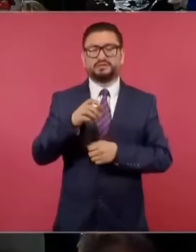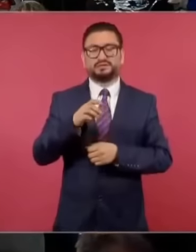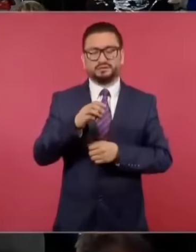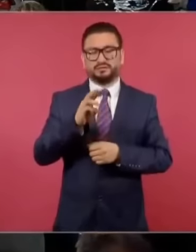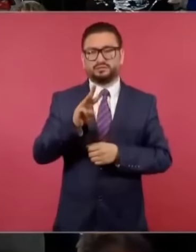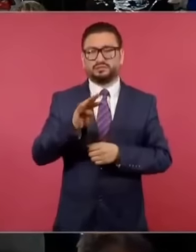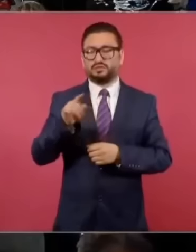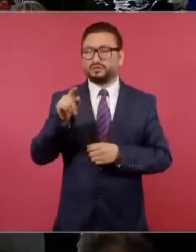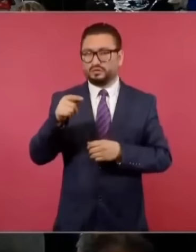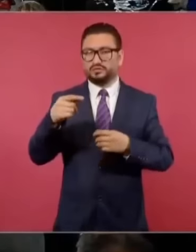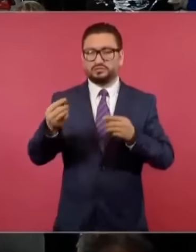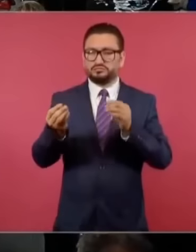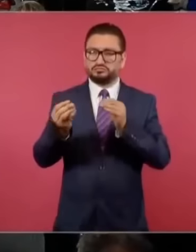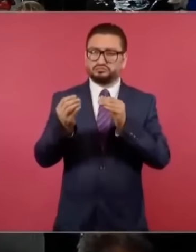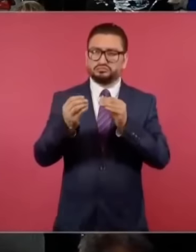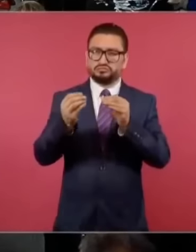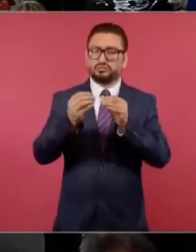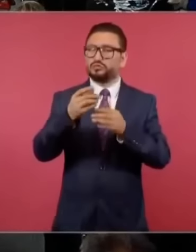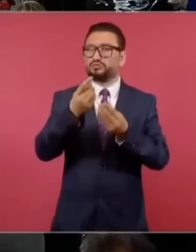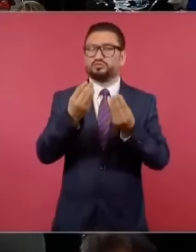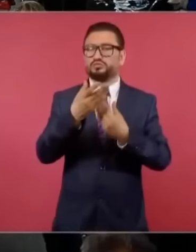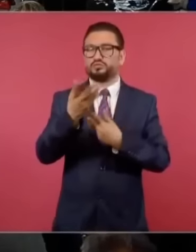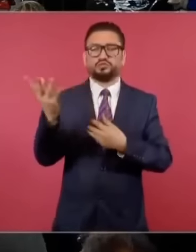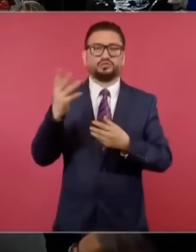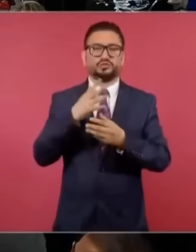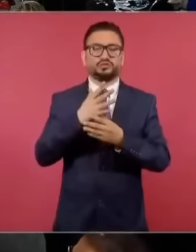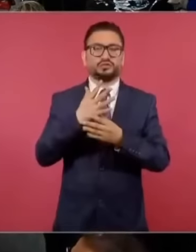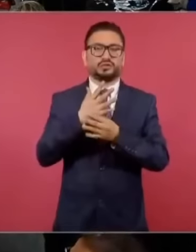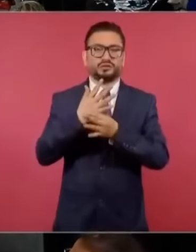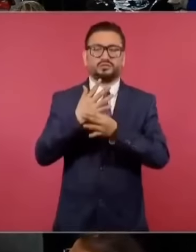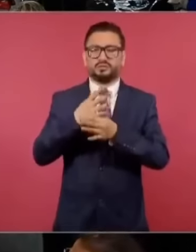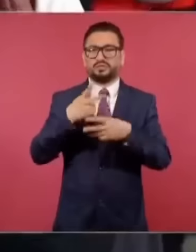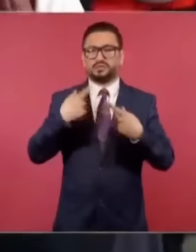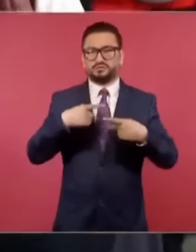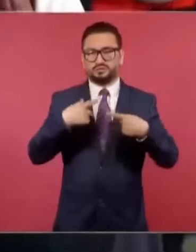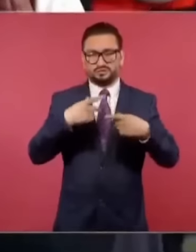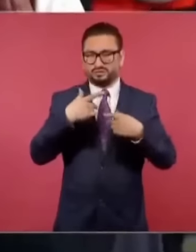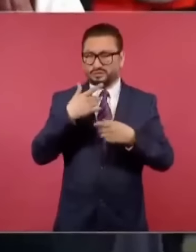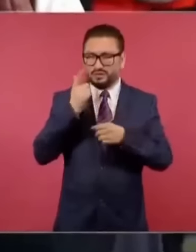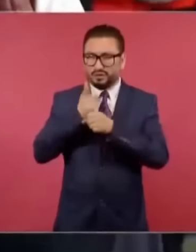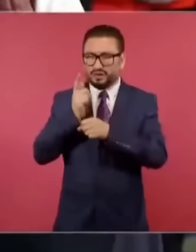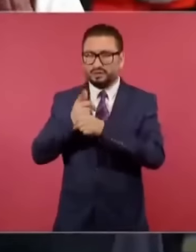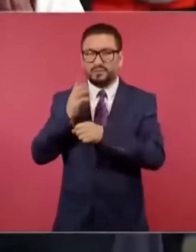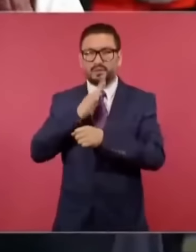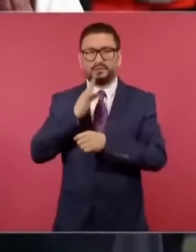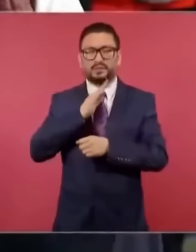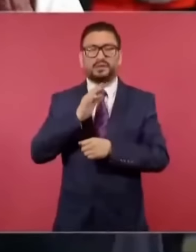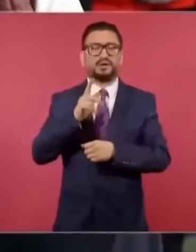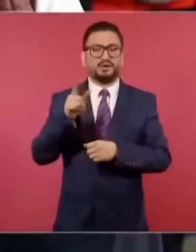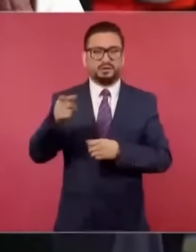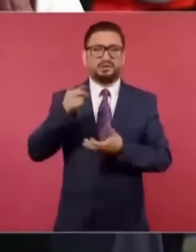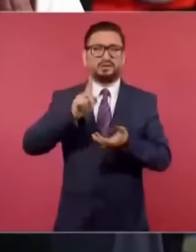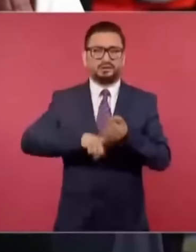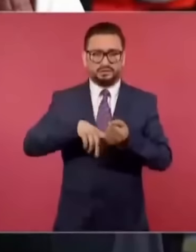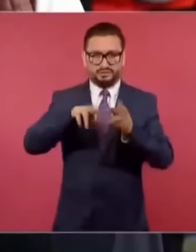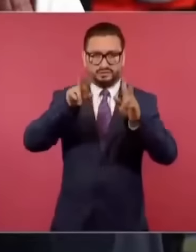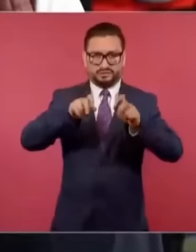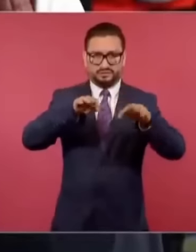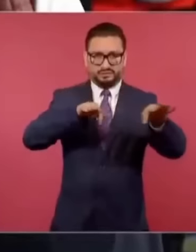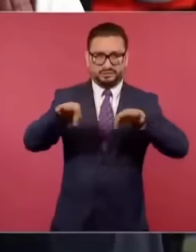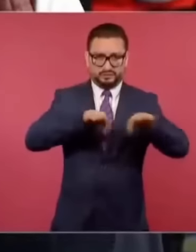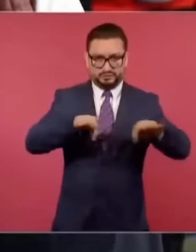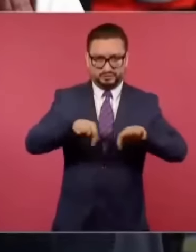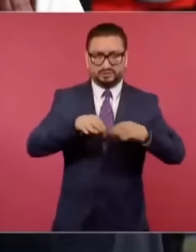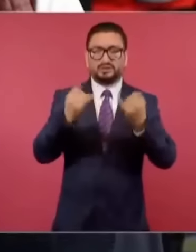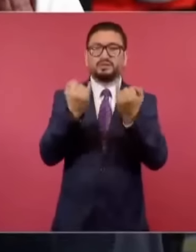muy intenso. Me señalaron que ha habido muchas otras anomalías de índole laboral, pero también de